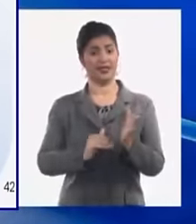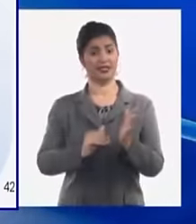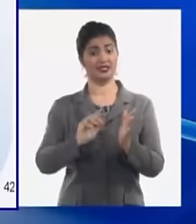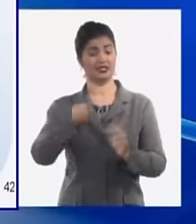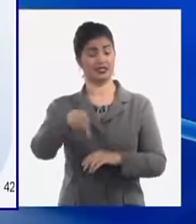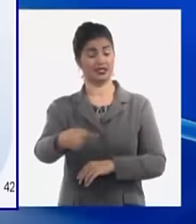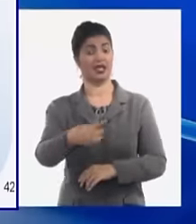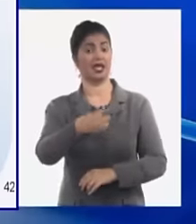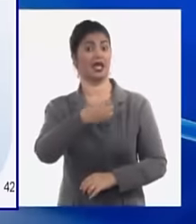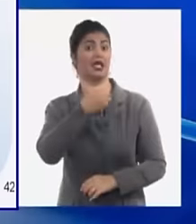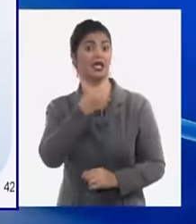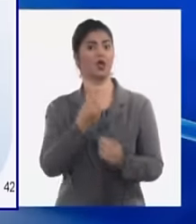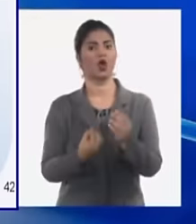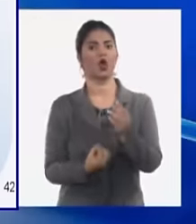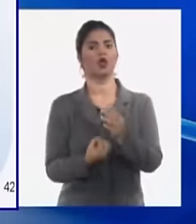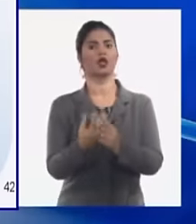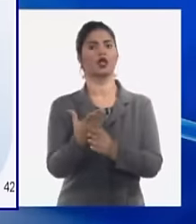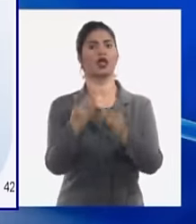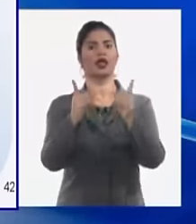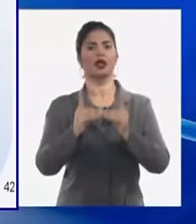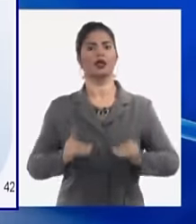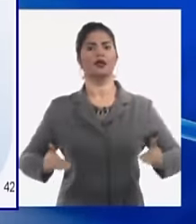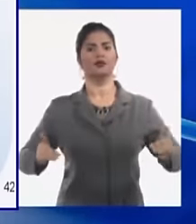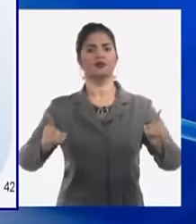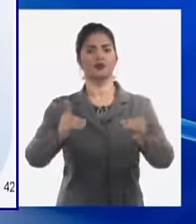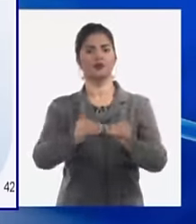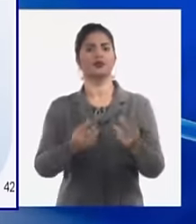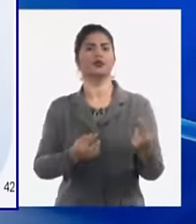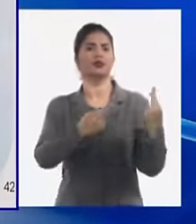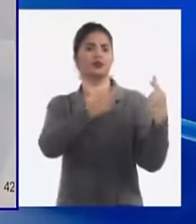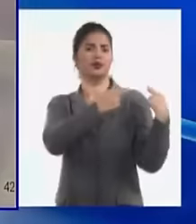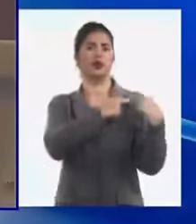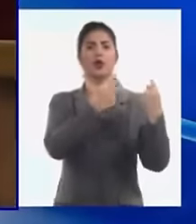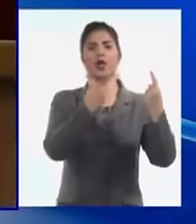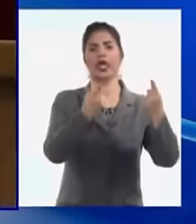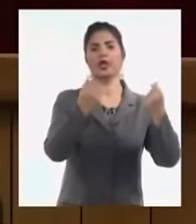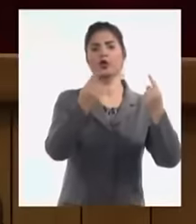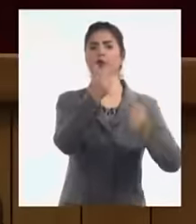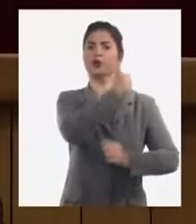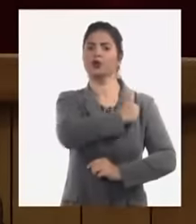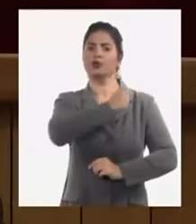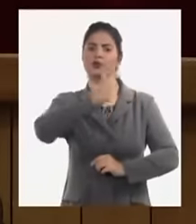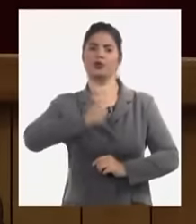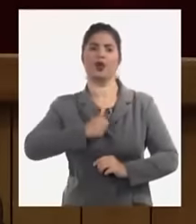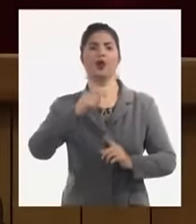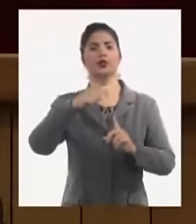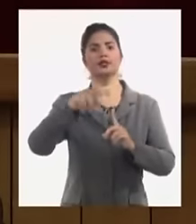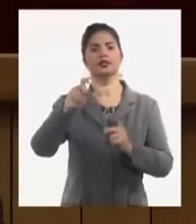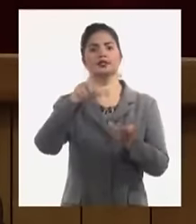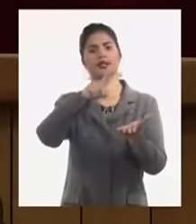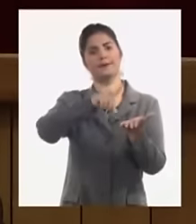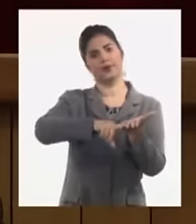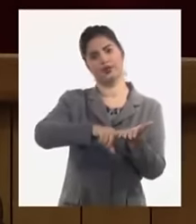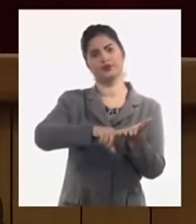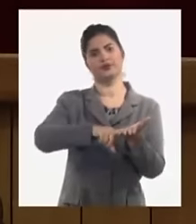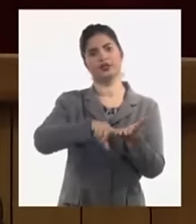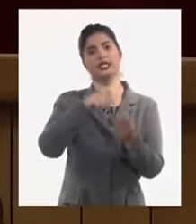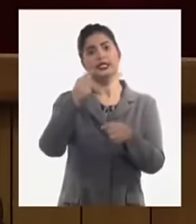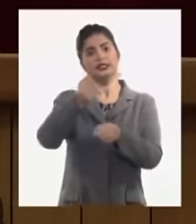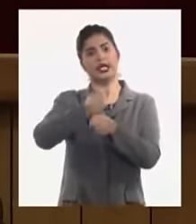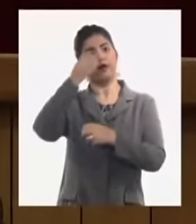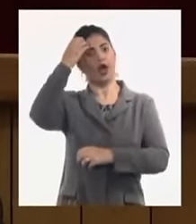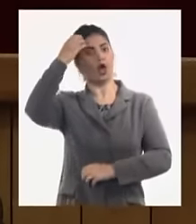instituto de actores económicos no estatales es un instituto que no es un organismo de la administración central del estado